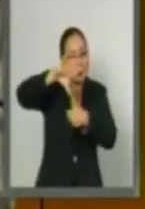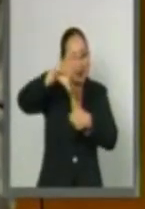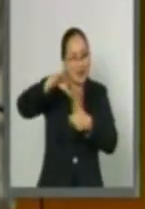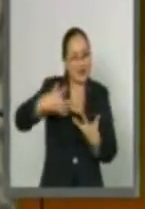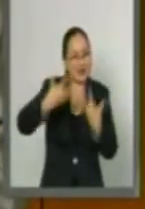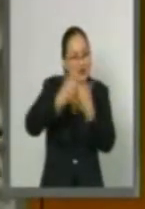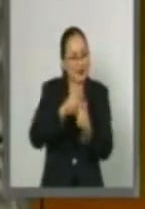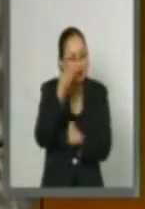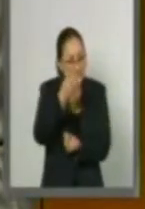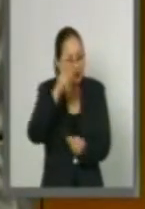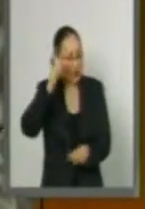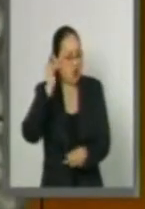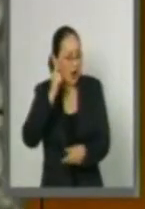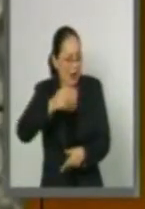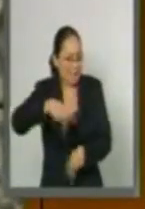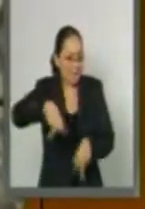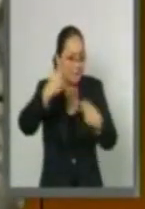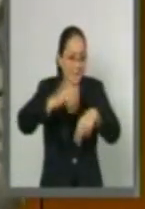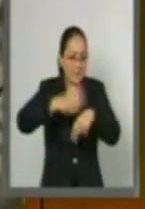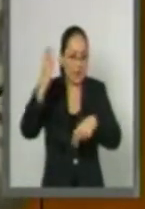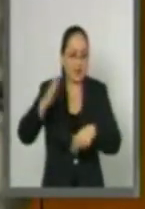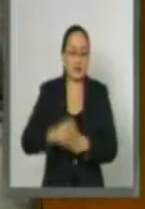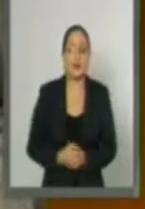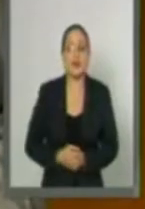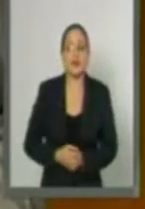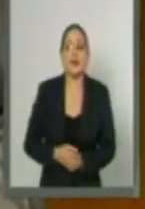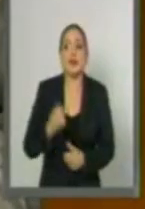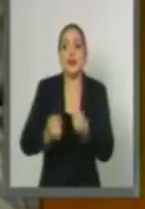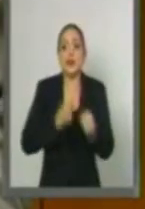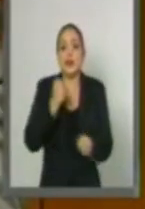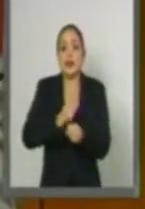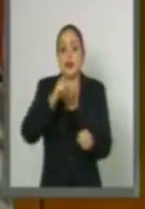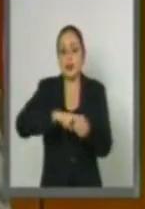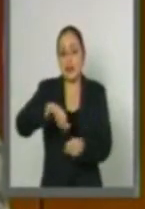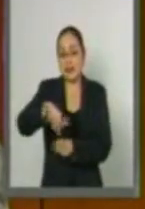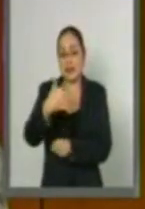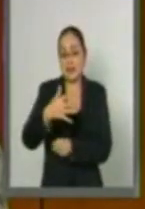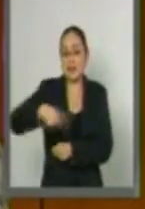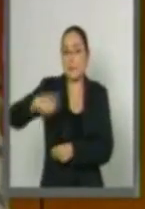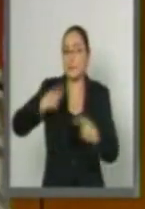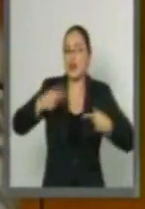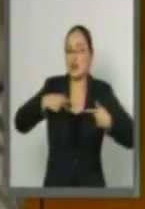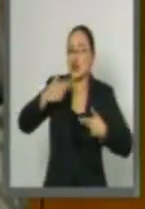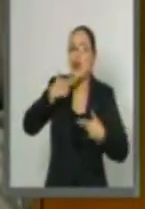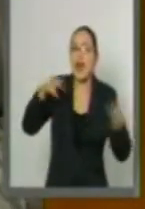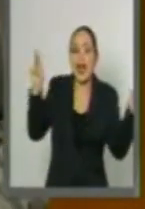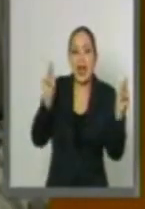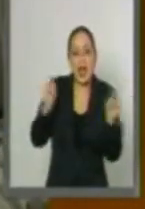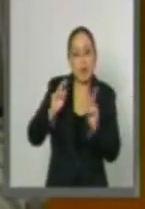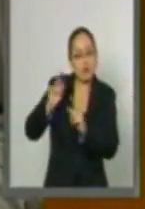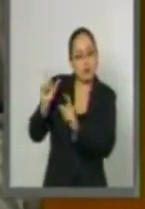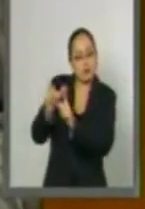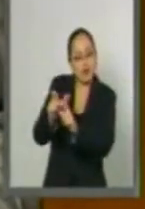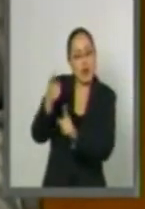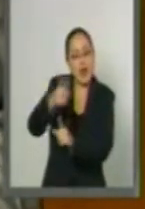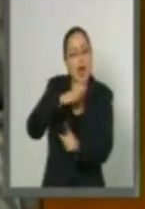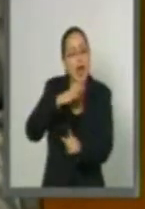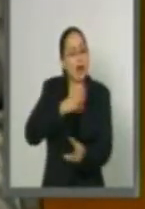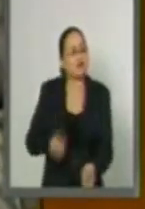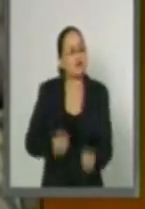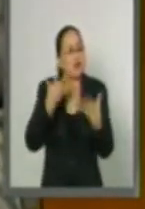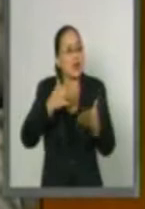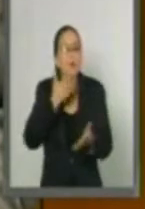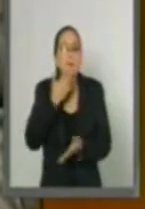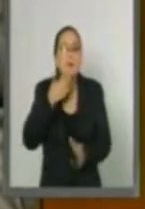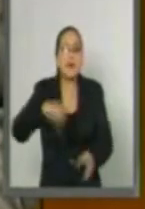del Norte y otras latitudes. En 2015, los apicultores de nuestro país lograron un récord de exportación de